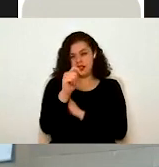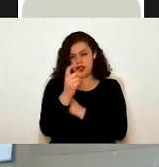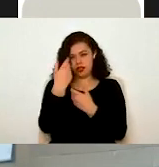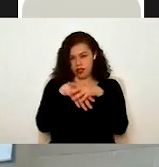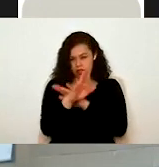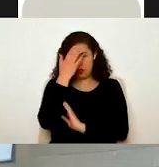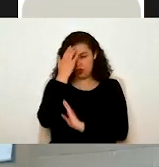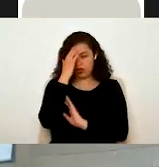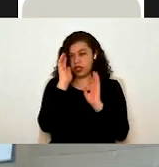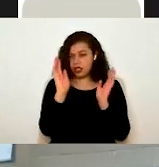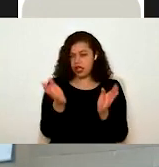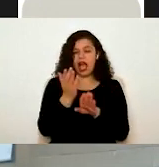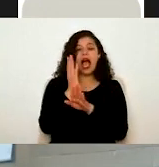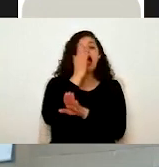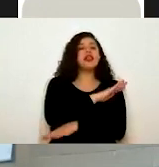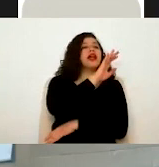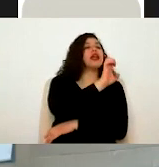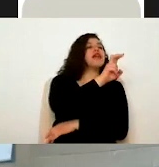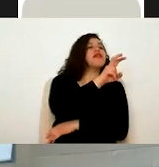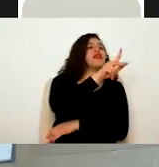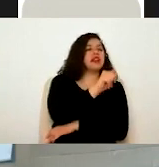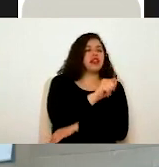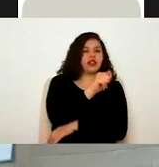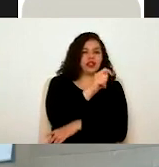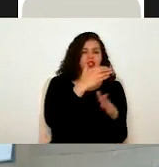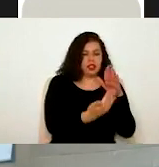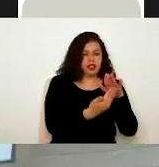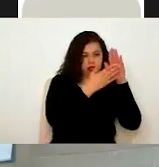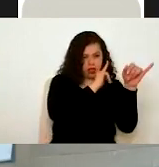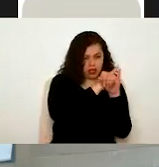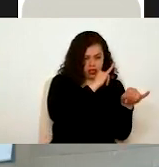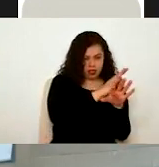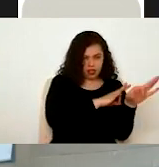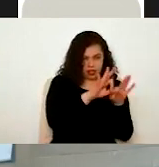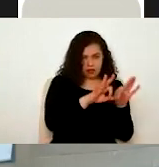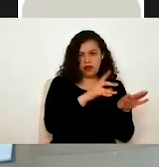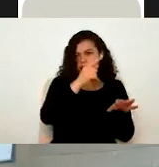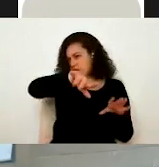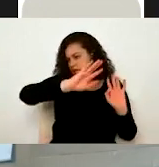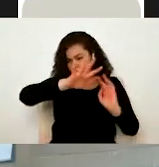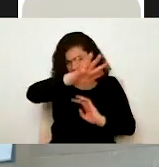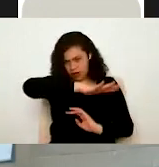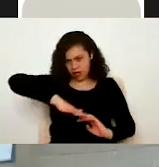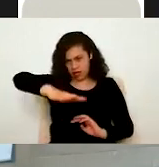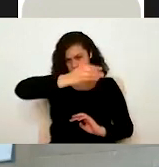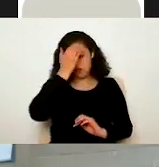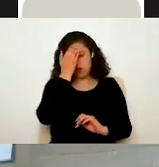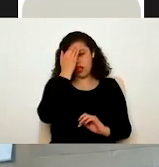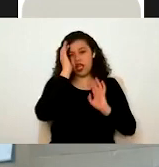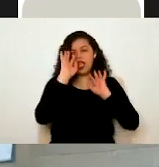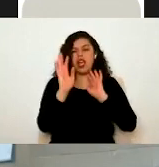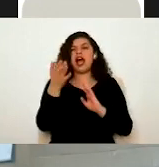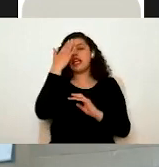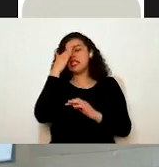el escritorio virtual de trabajo. Estos espacios que ustedes ya saben lo que pueden encontrar.